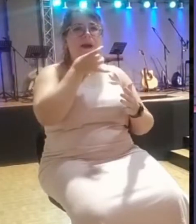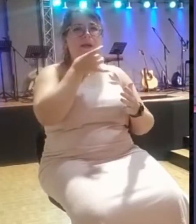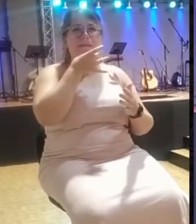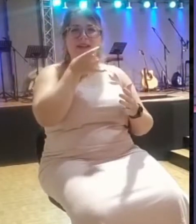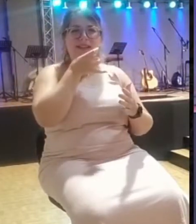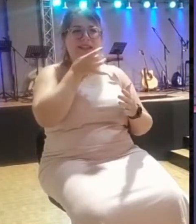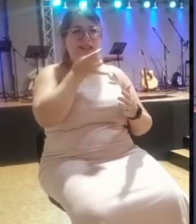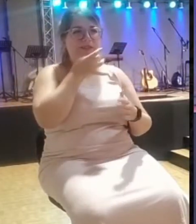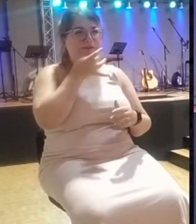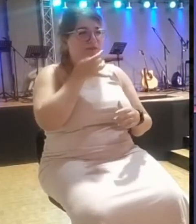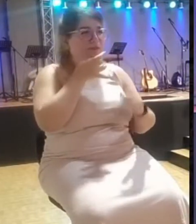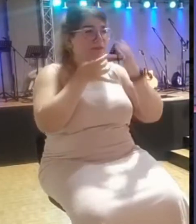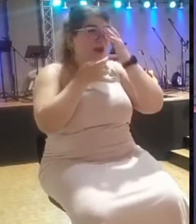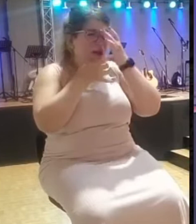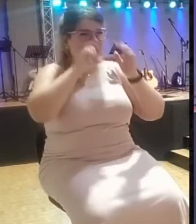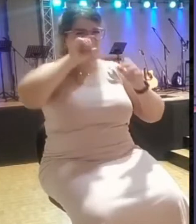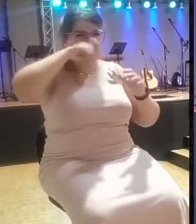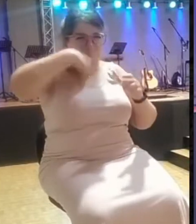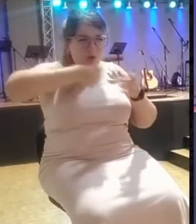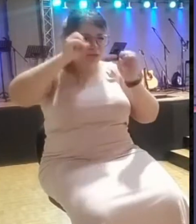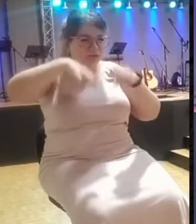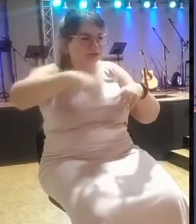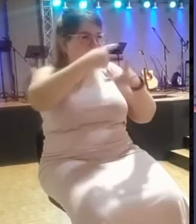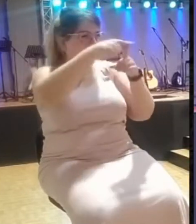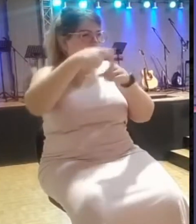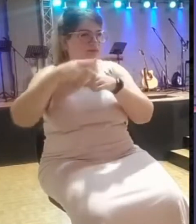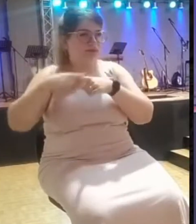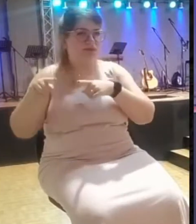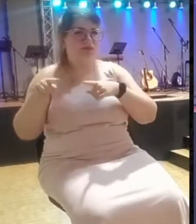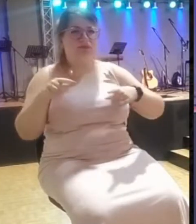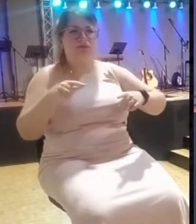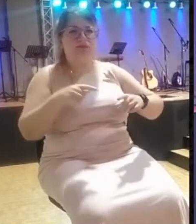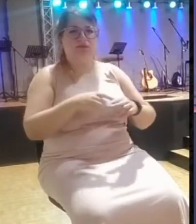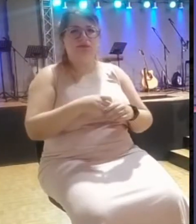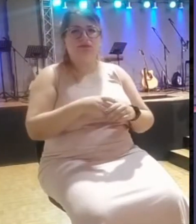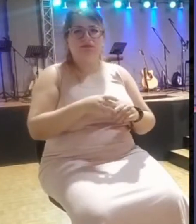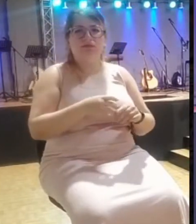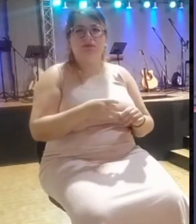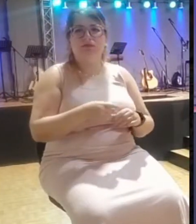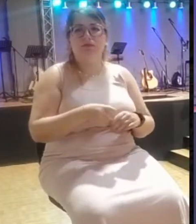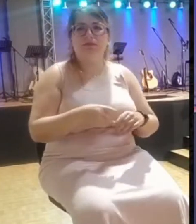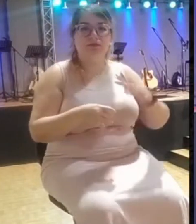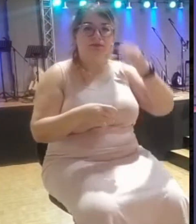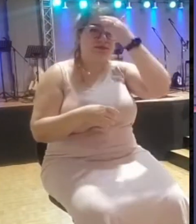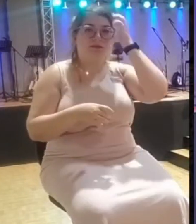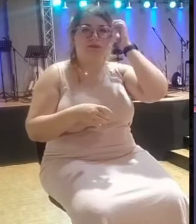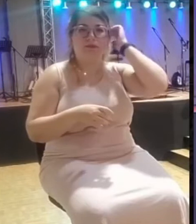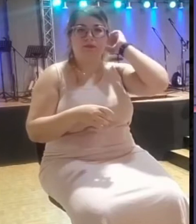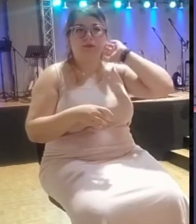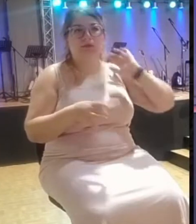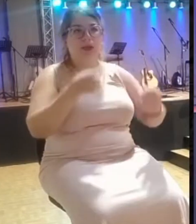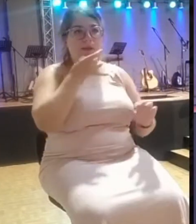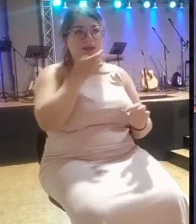Brasil una brujería tremenda, ¿verdad? Pero, ahora mismo en Brasil, si no me equivoco, hay como 15 millones de evangélicos,